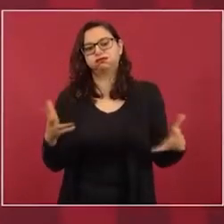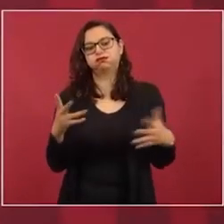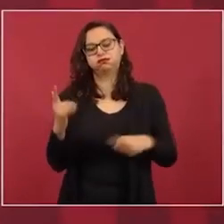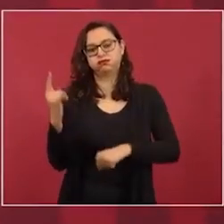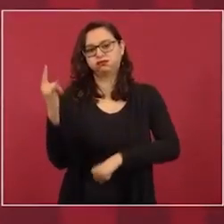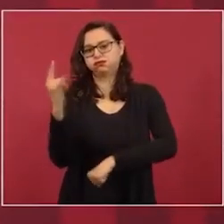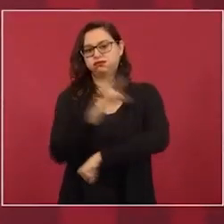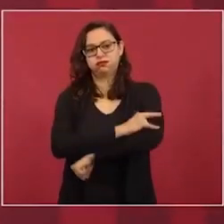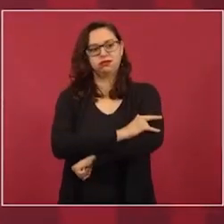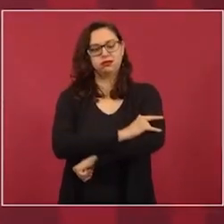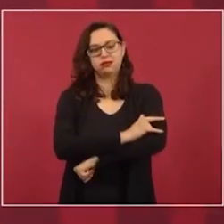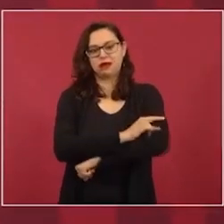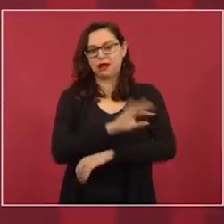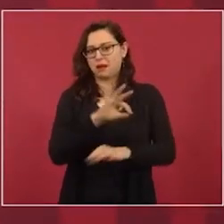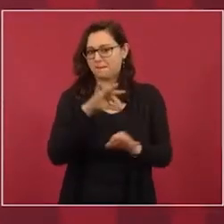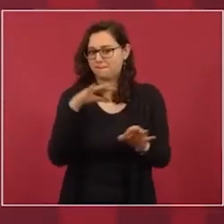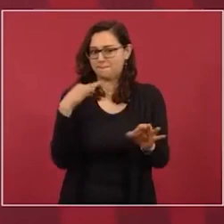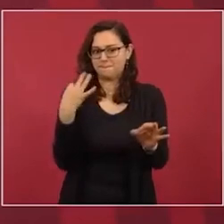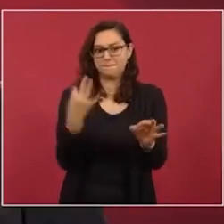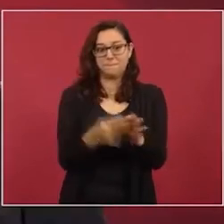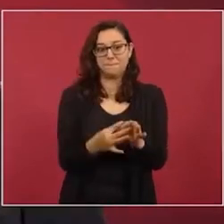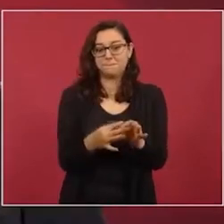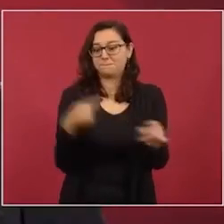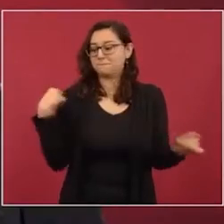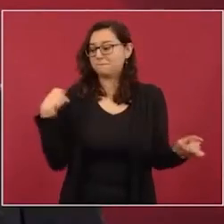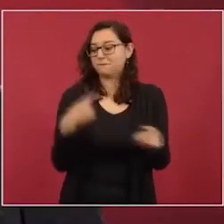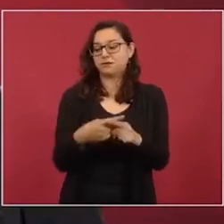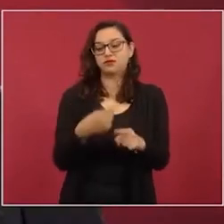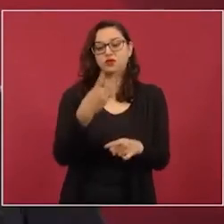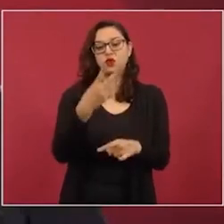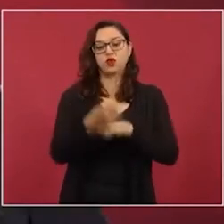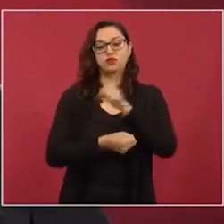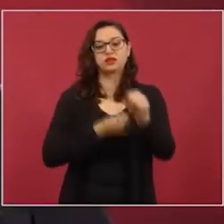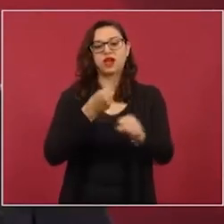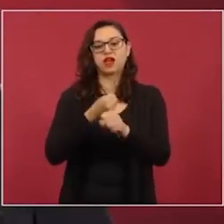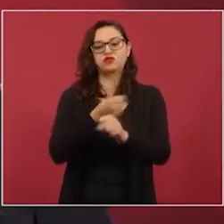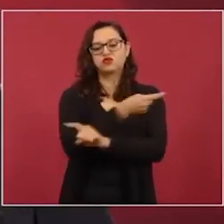obra que se hizo en dos años y medio